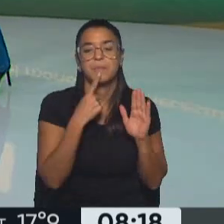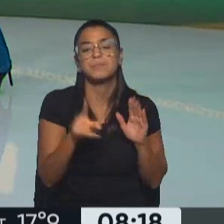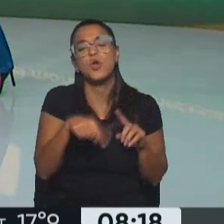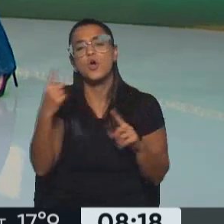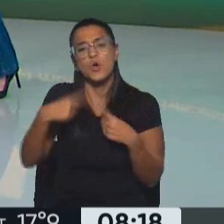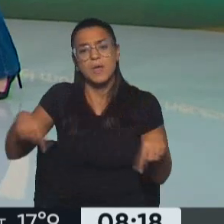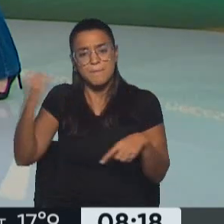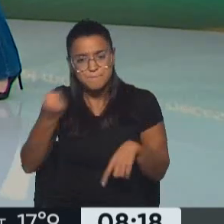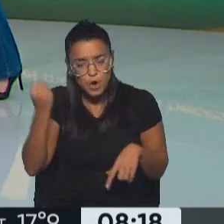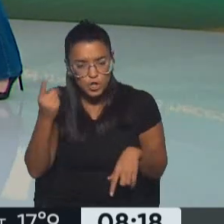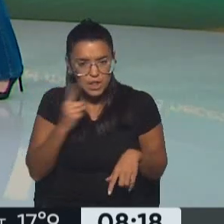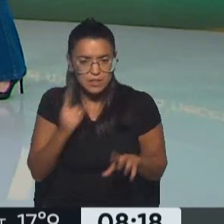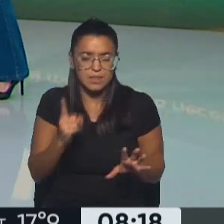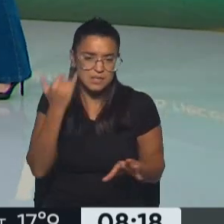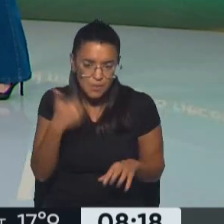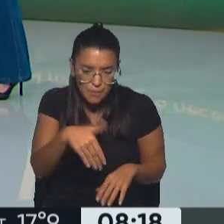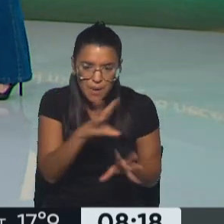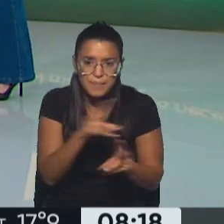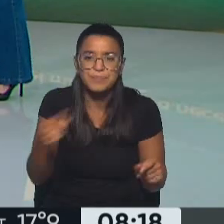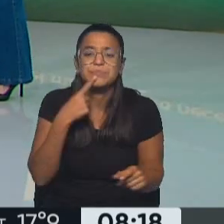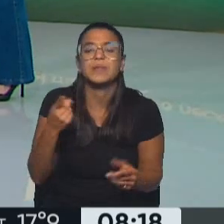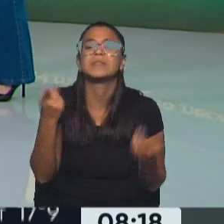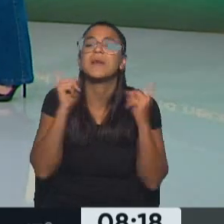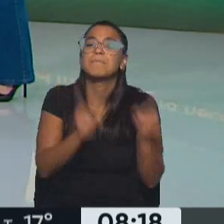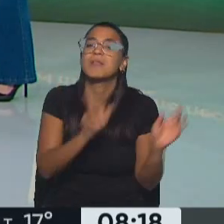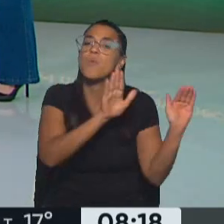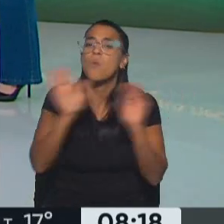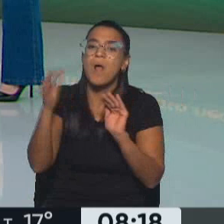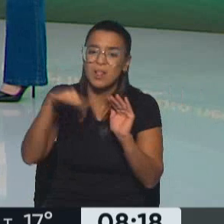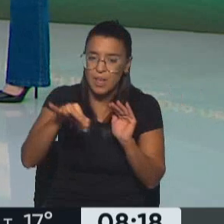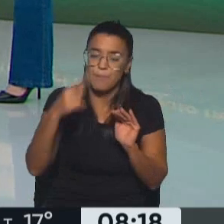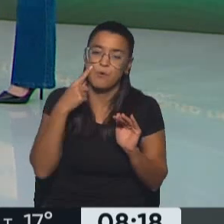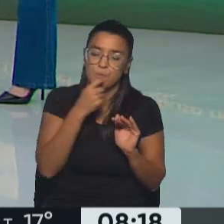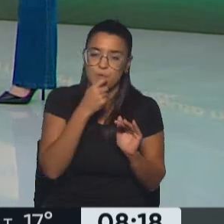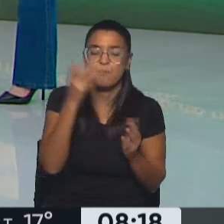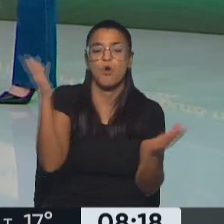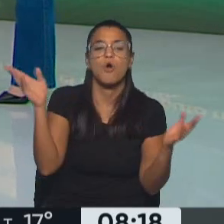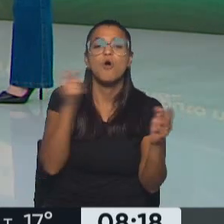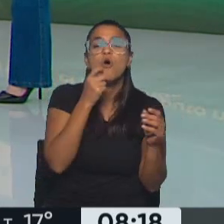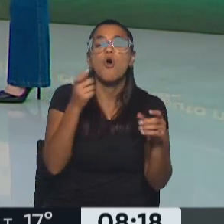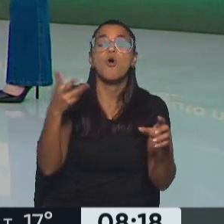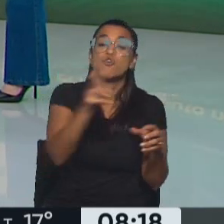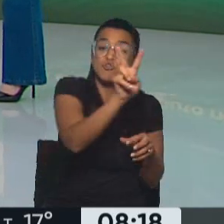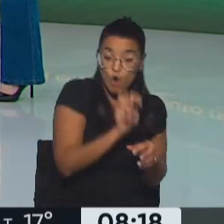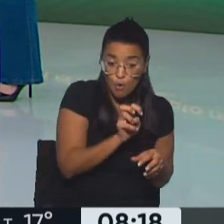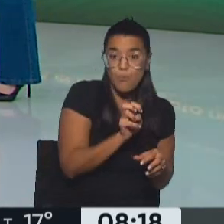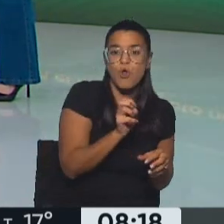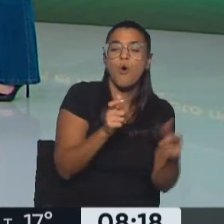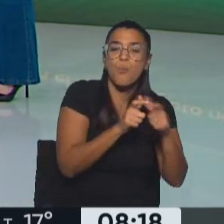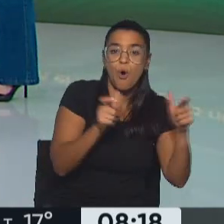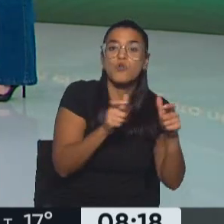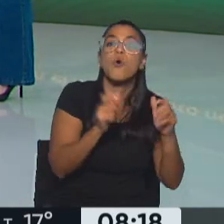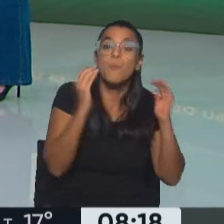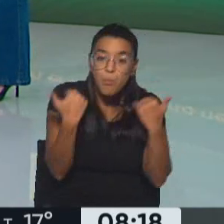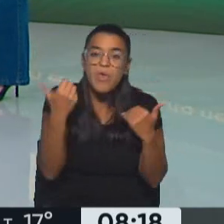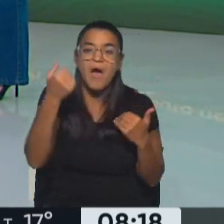importante, y ya con esto cierro, las compatibilidades. ANSES dice que el cobro del bono es compatible con la AUH,